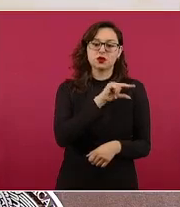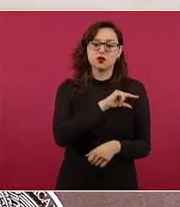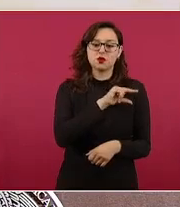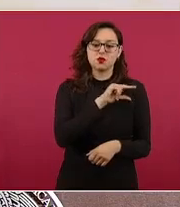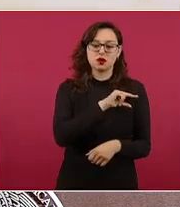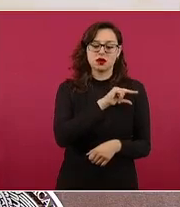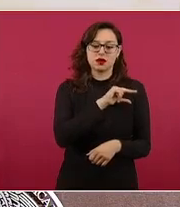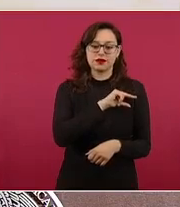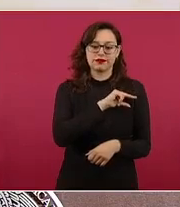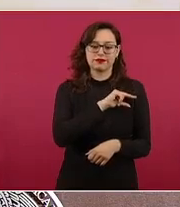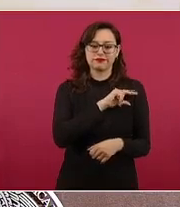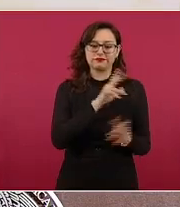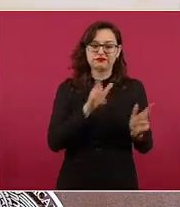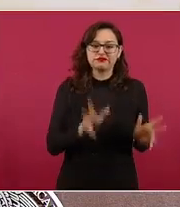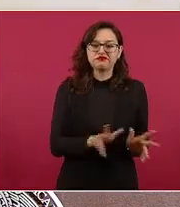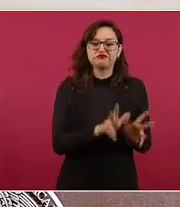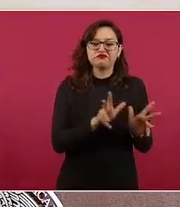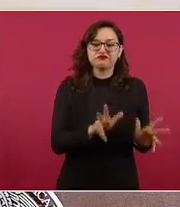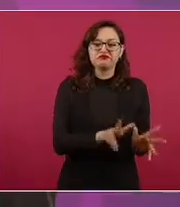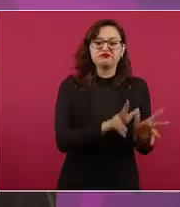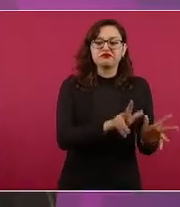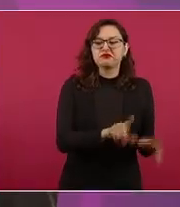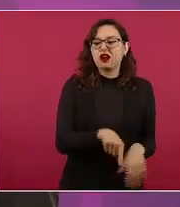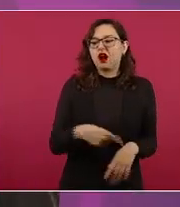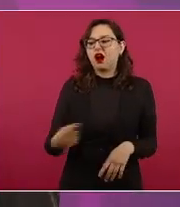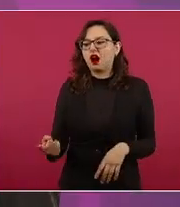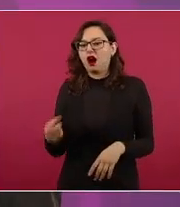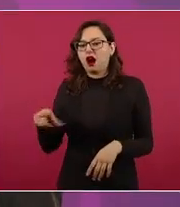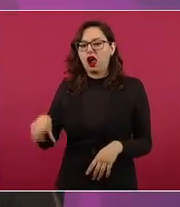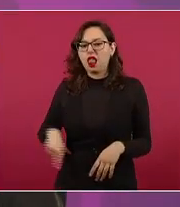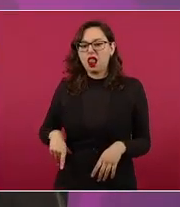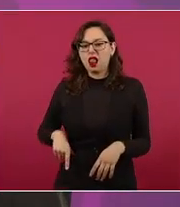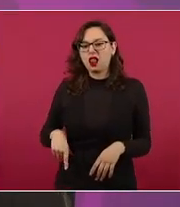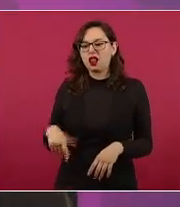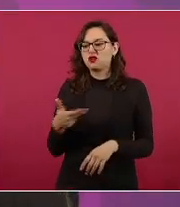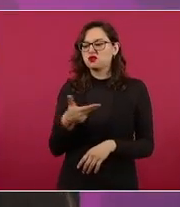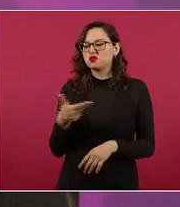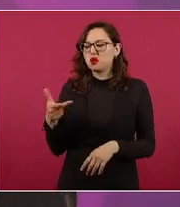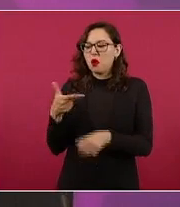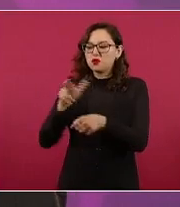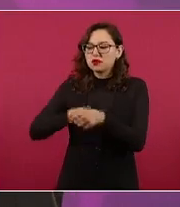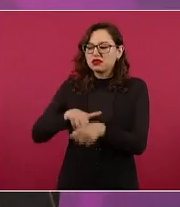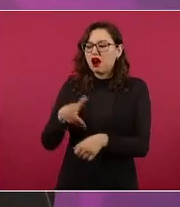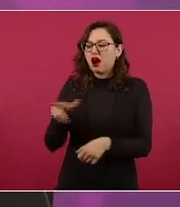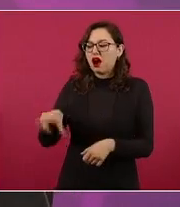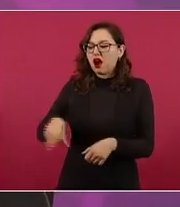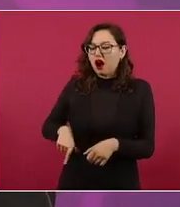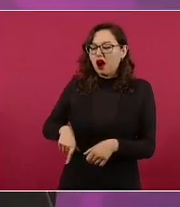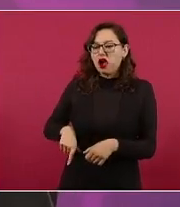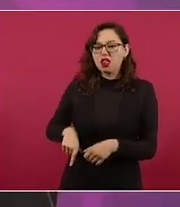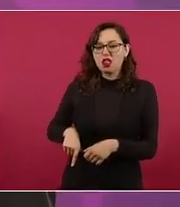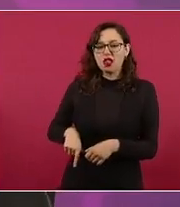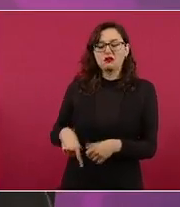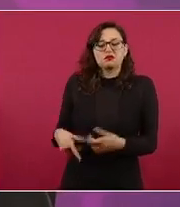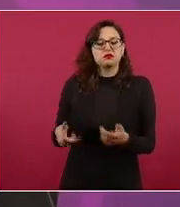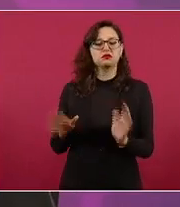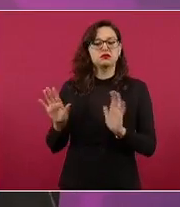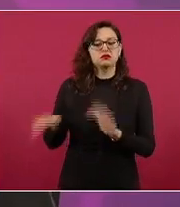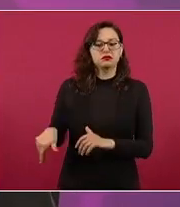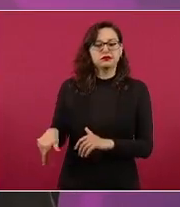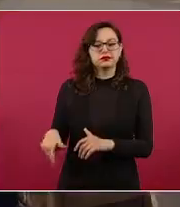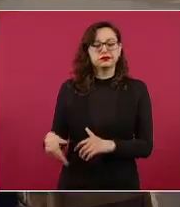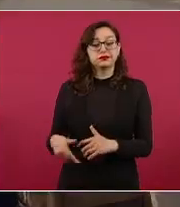hemos hecho en estos años de gobierno, estos tres años, es aumentar la donación voluntaria